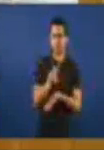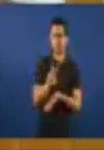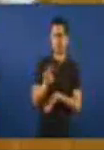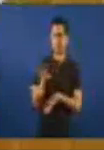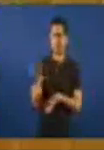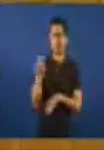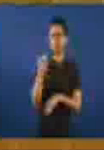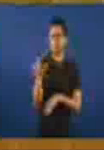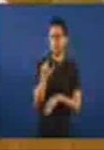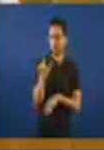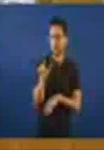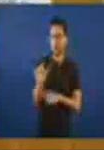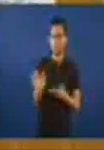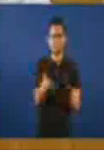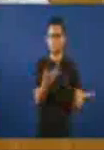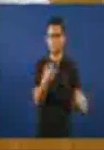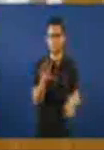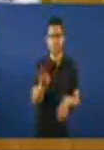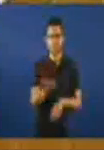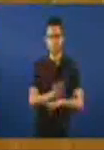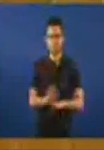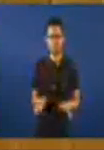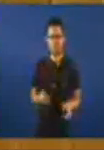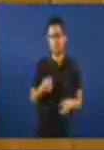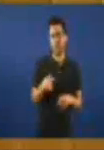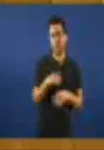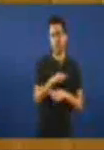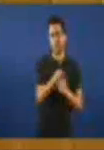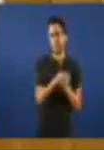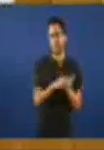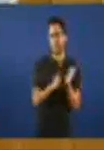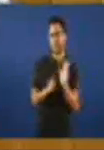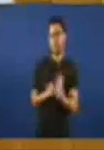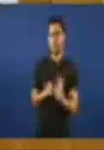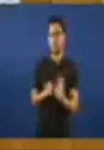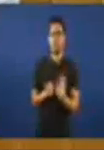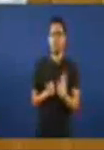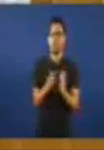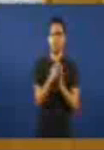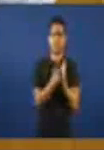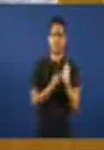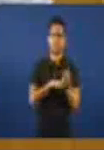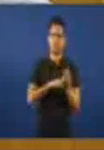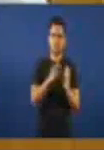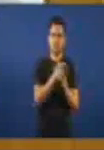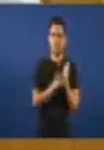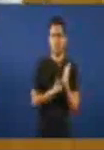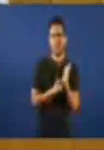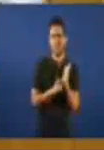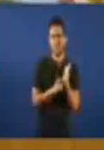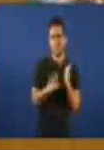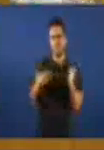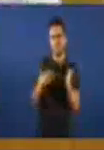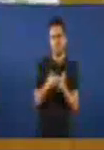de despois e de antes. Eu teño aquí unha relación que é a cronología do accidente de Angroes, a partir dese momento. Non vou